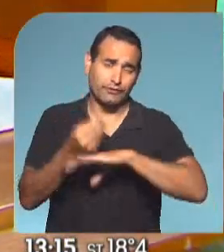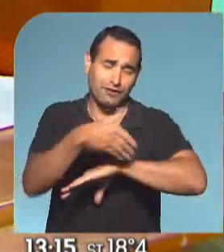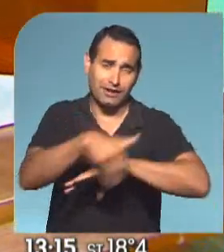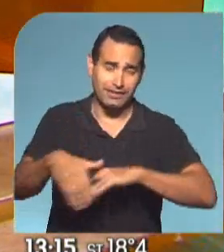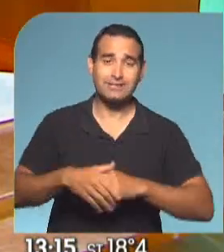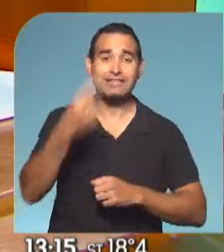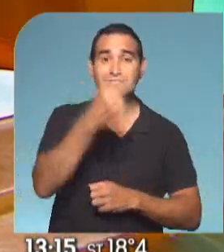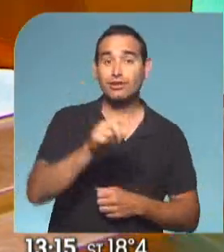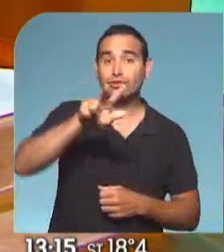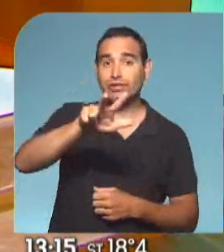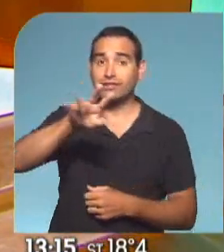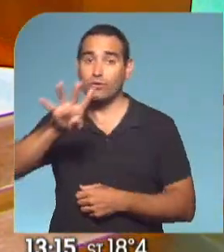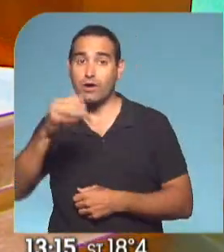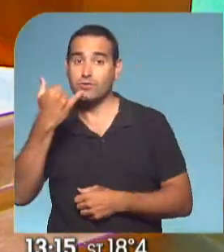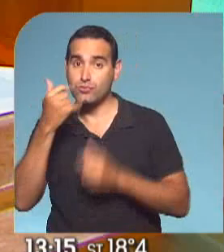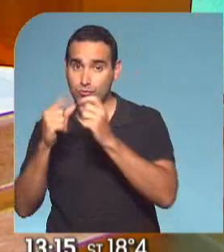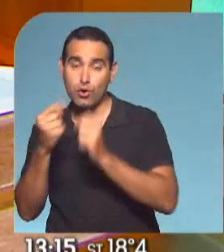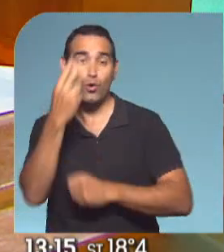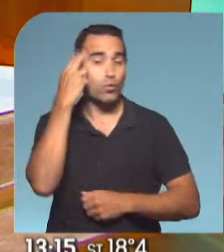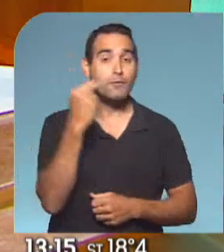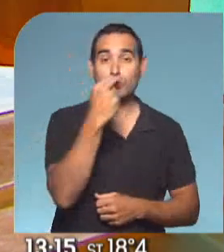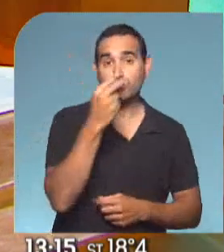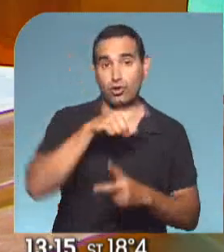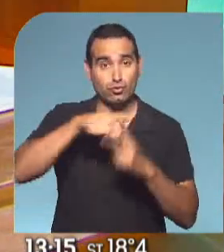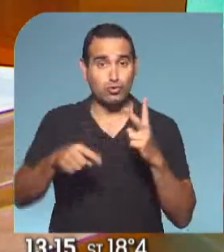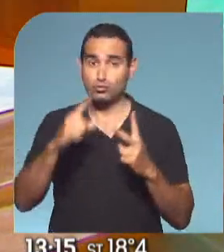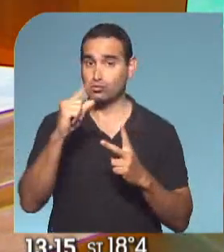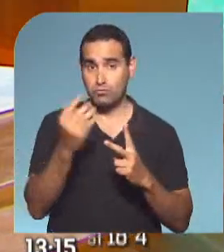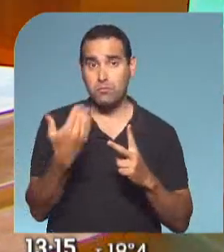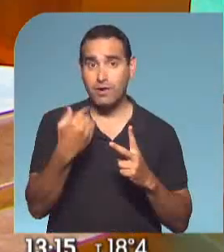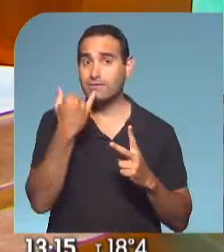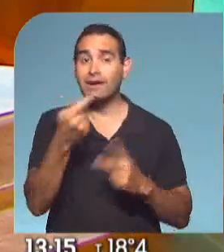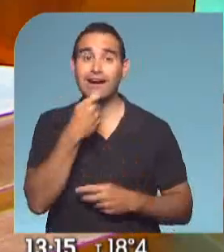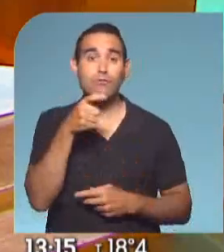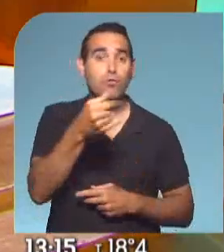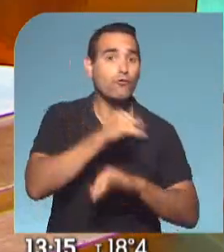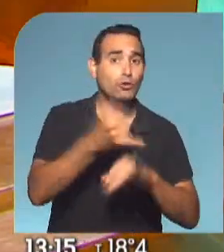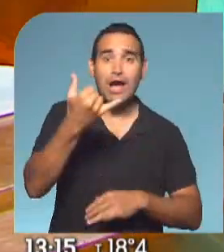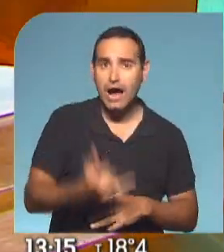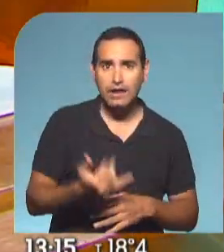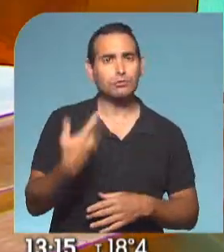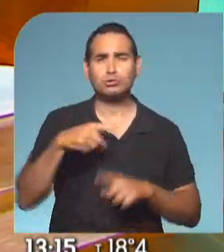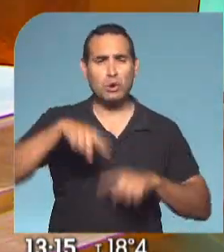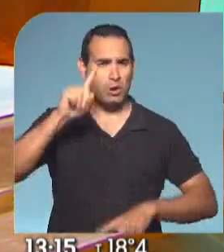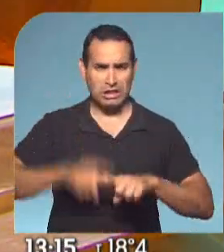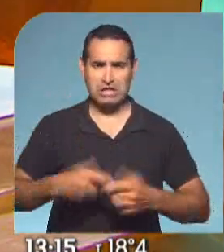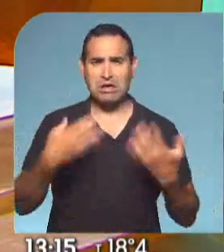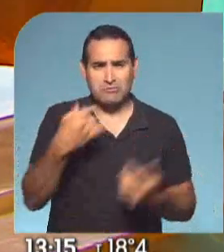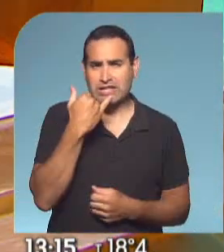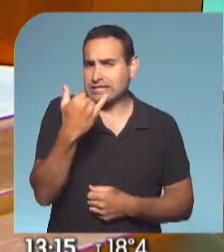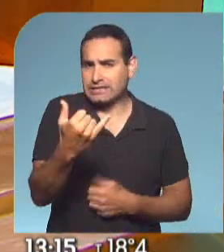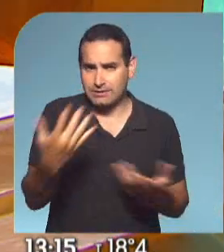calle. 134 y 911 las líneas para, en todo caso, si alguien puede aportar algún dato, las 24 horas, obviamente